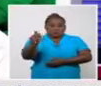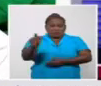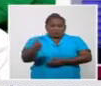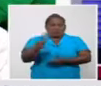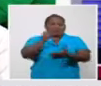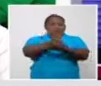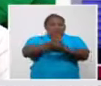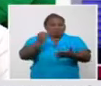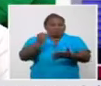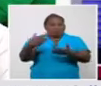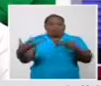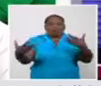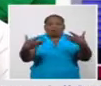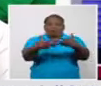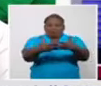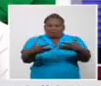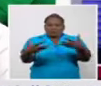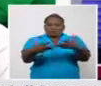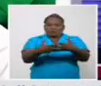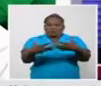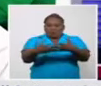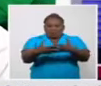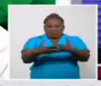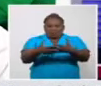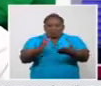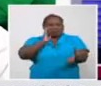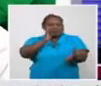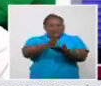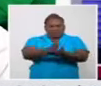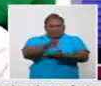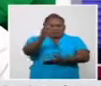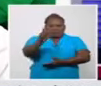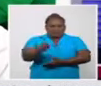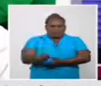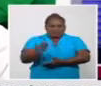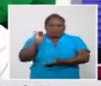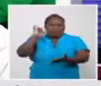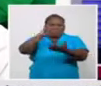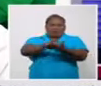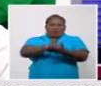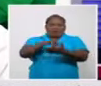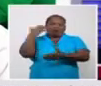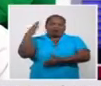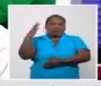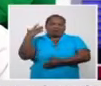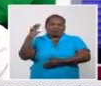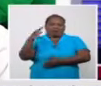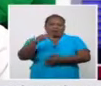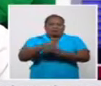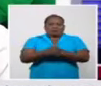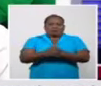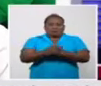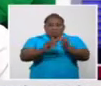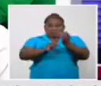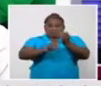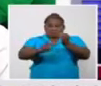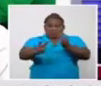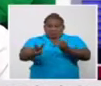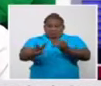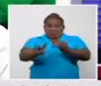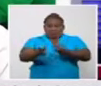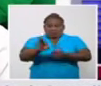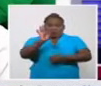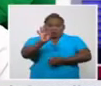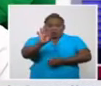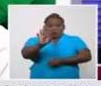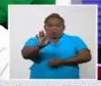relacionados directamente con viajeros internacionales. Por provincia, los 893